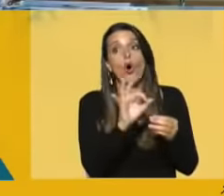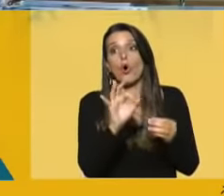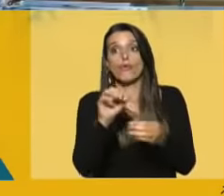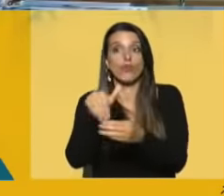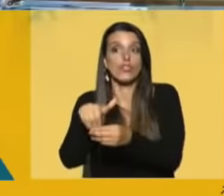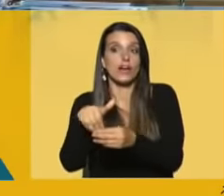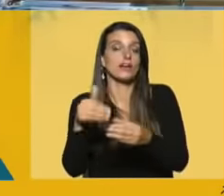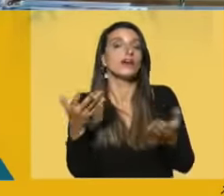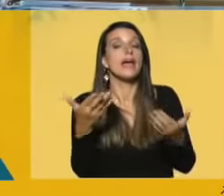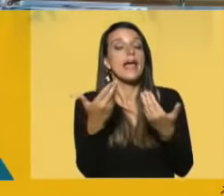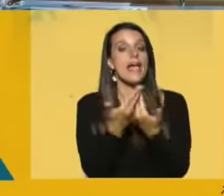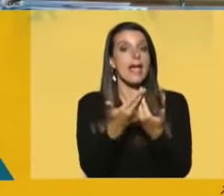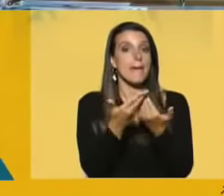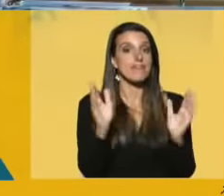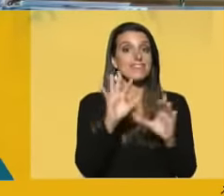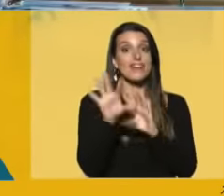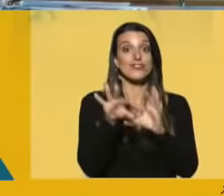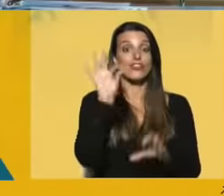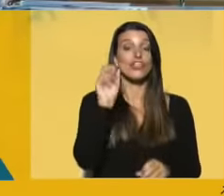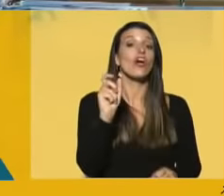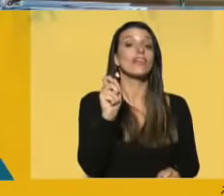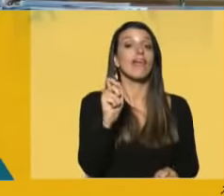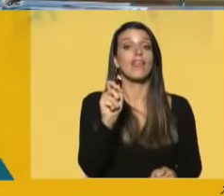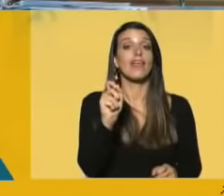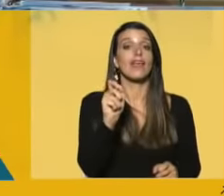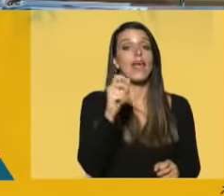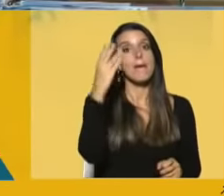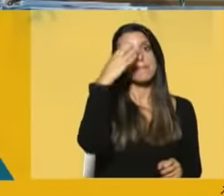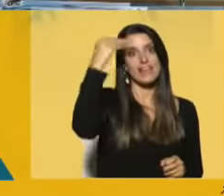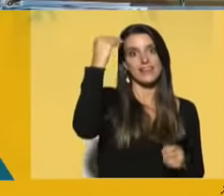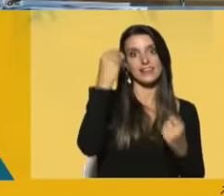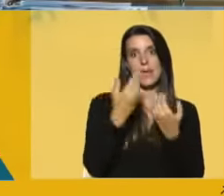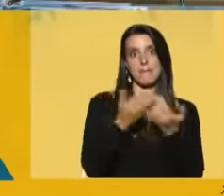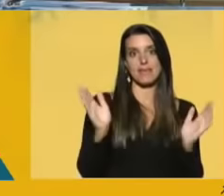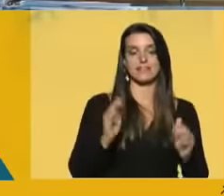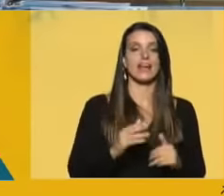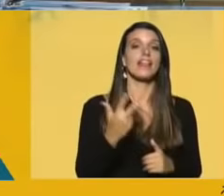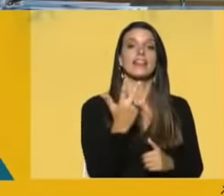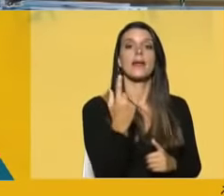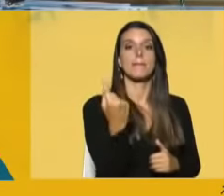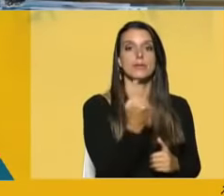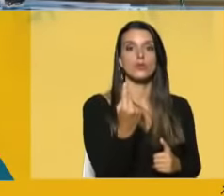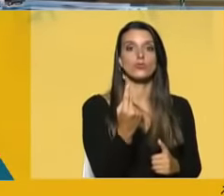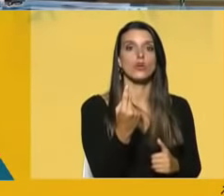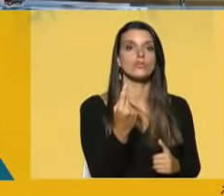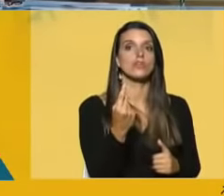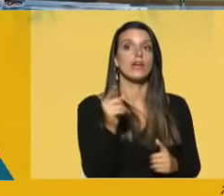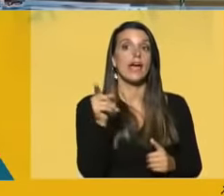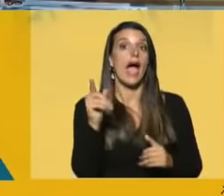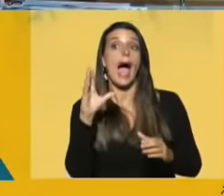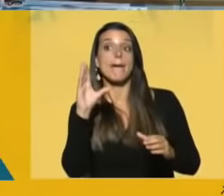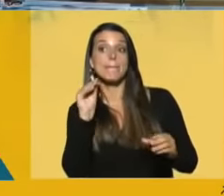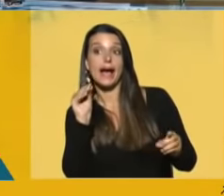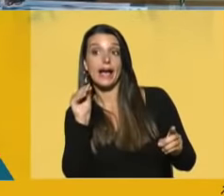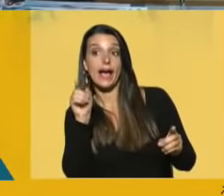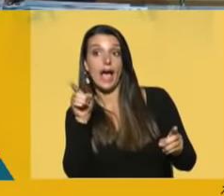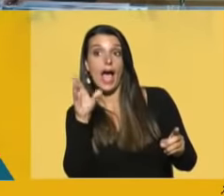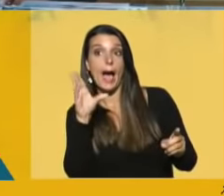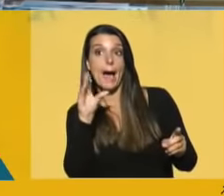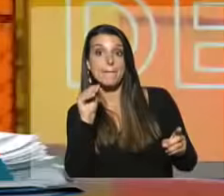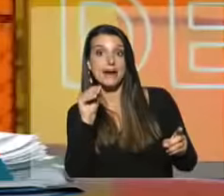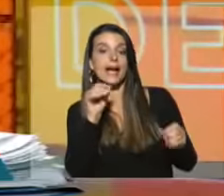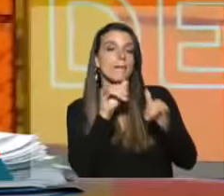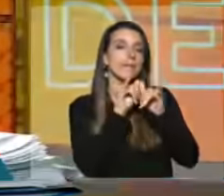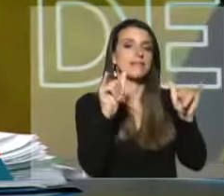otra. Empezamos, así fue el sorteo, por Rafael Michelini. Tres minutos, micrófonos cerrados para todos nosotros para que usted pueda